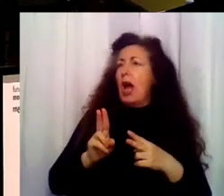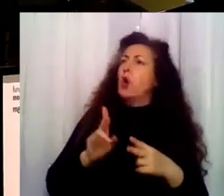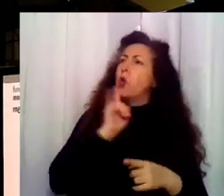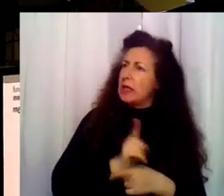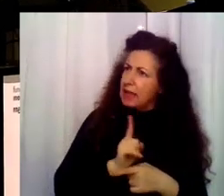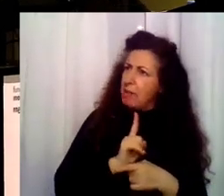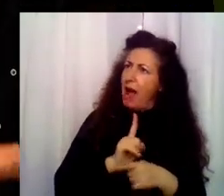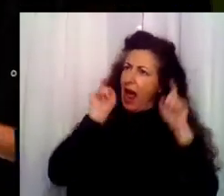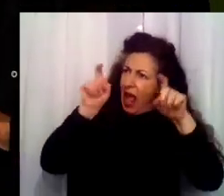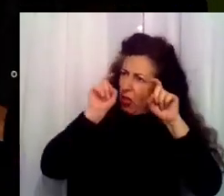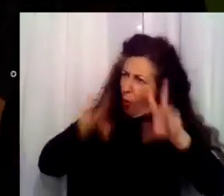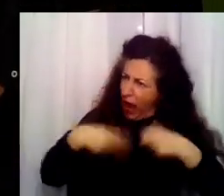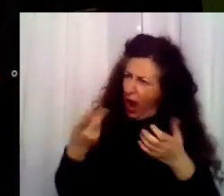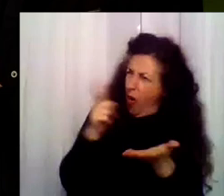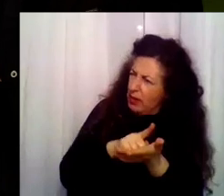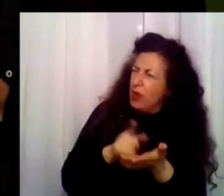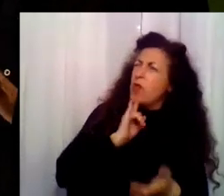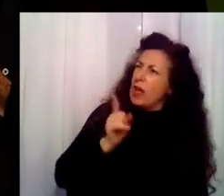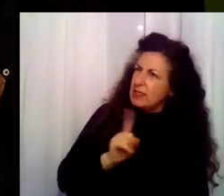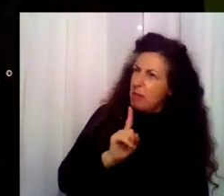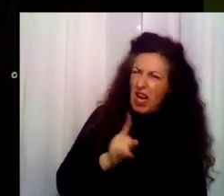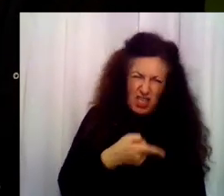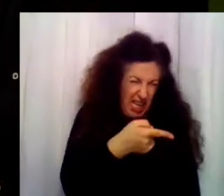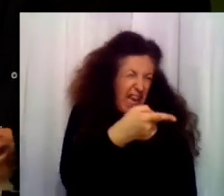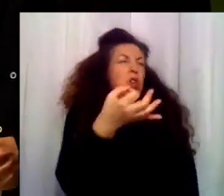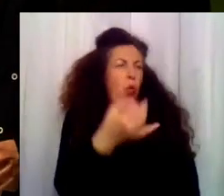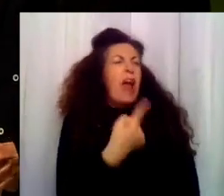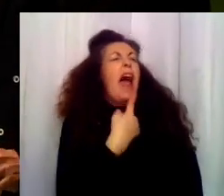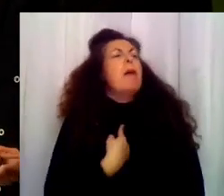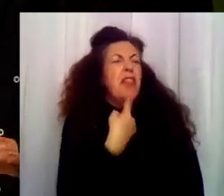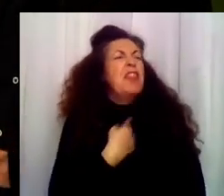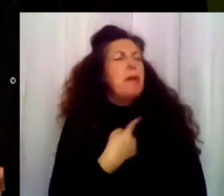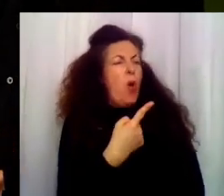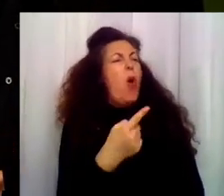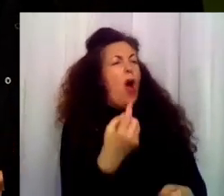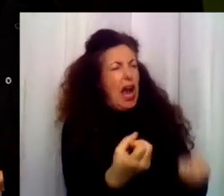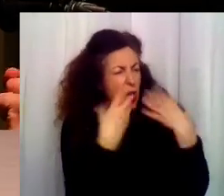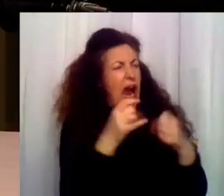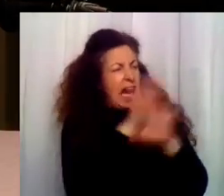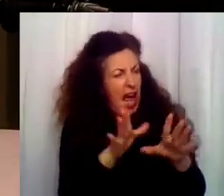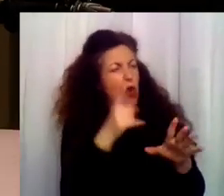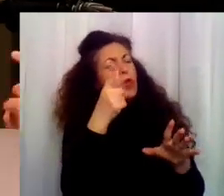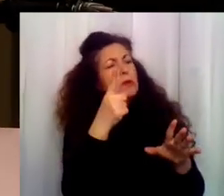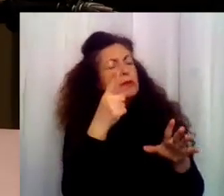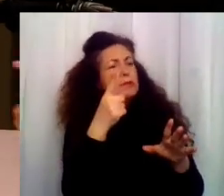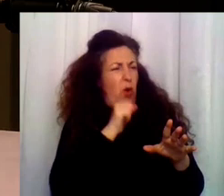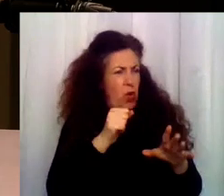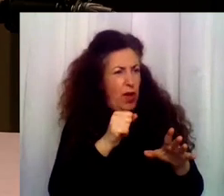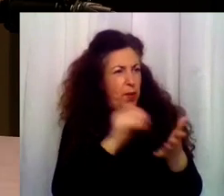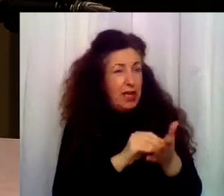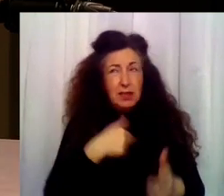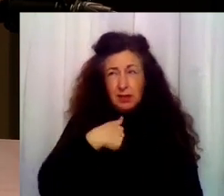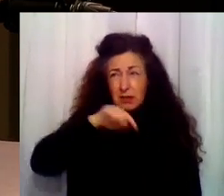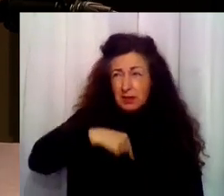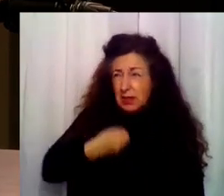tú, ¿en qué? Pues... Bueno, bueno, bueno, bueno, bueno. No, no, no, no. Que nos lo diga. Que nos ha declarado de una puñetera. ¿Eh? Yo... Yo he vivido